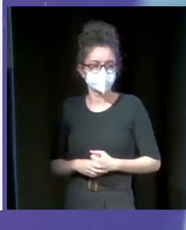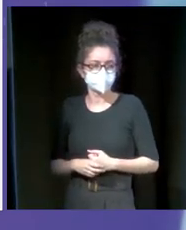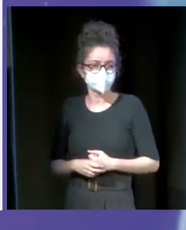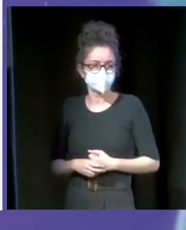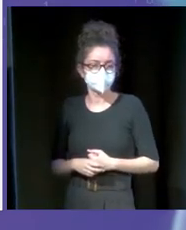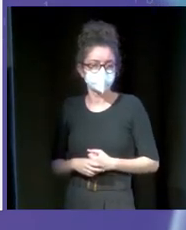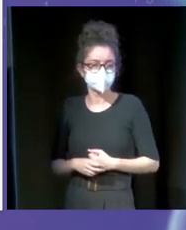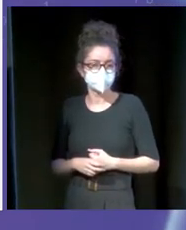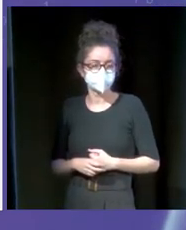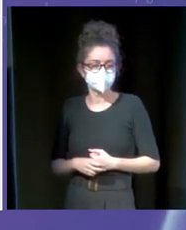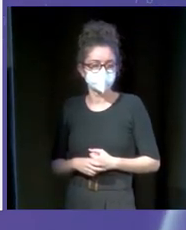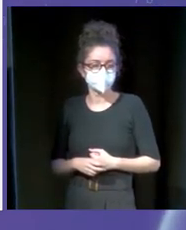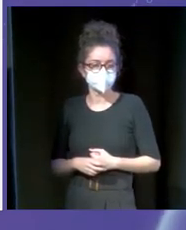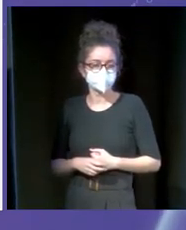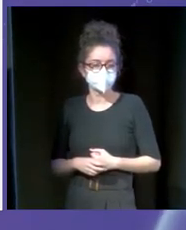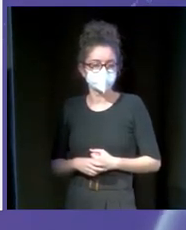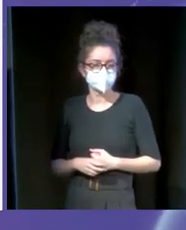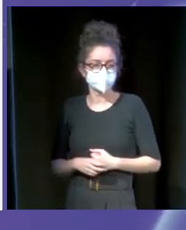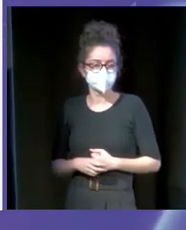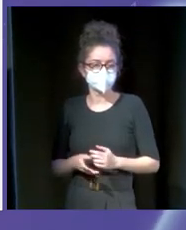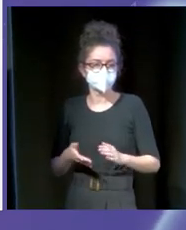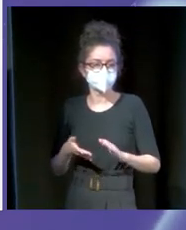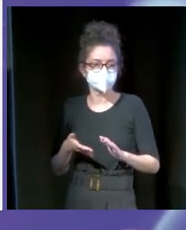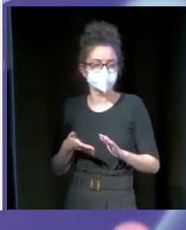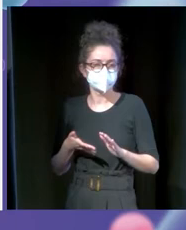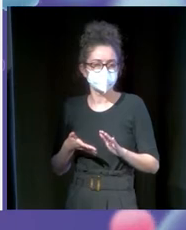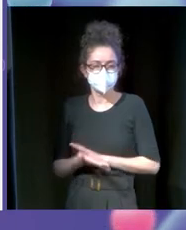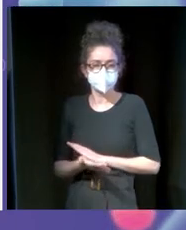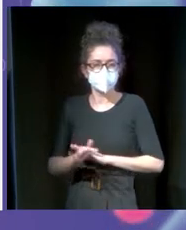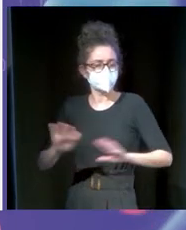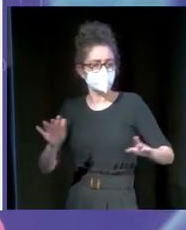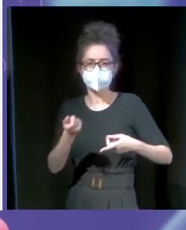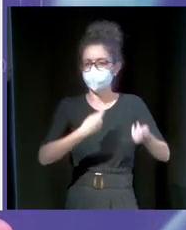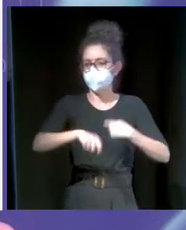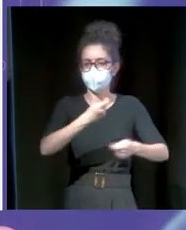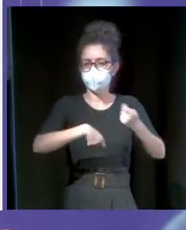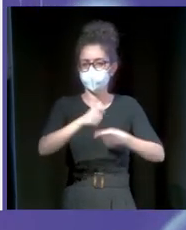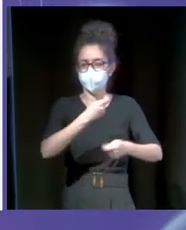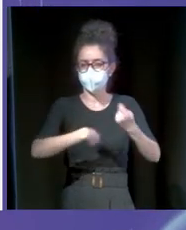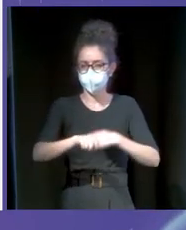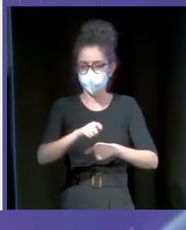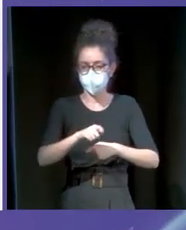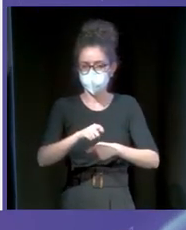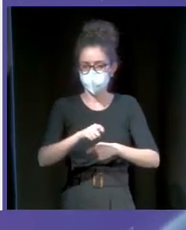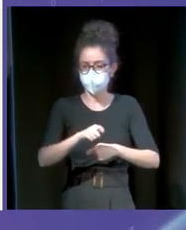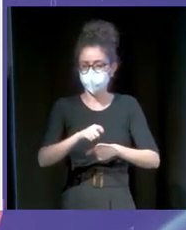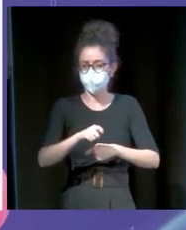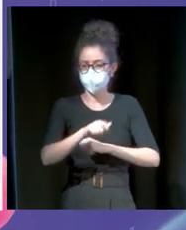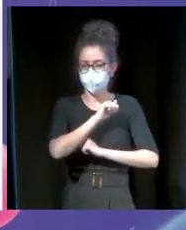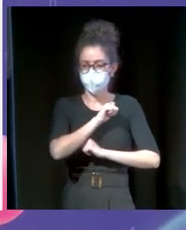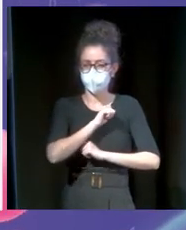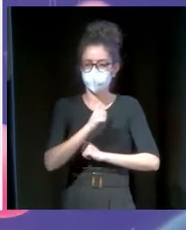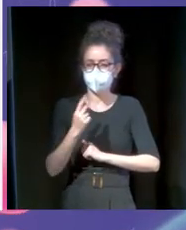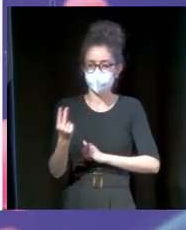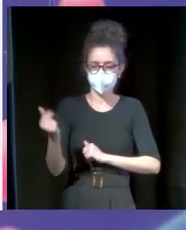Además, ¿qué hacemos? No nos quedamos en que solo sea reactiva esa venta. No despachamos Ticket. Nosotros vendemos Ticket. ¿Cómo los vendemos?